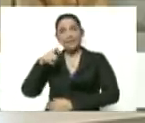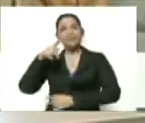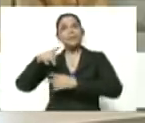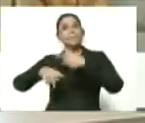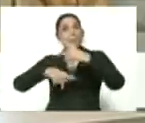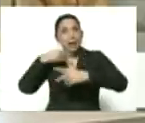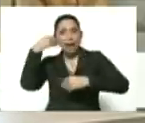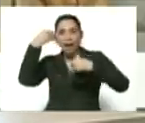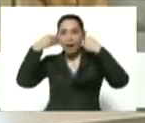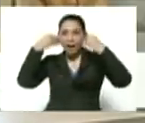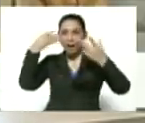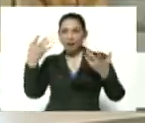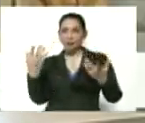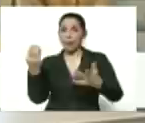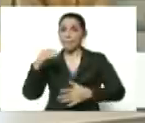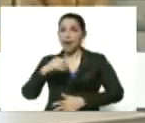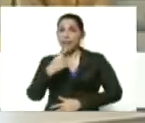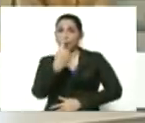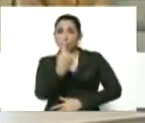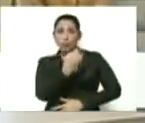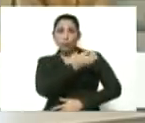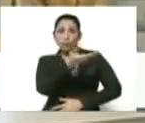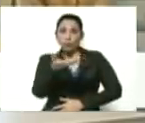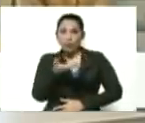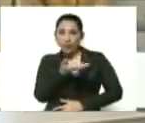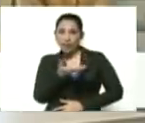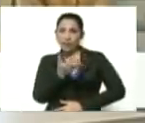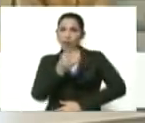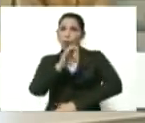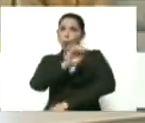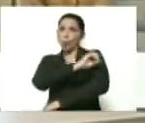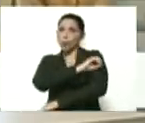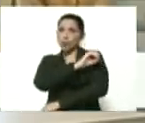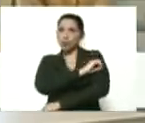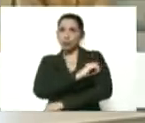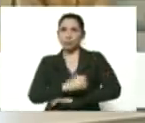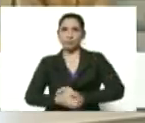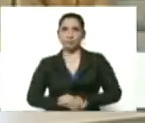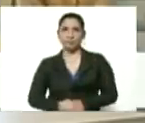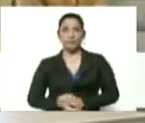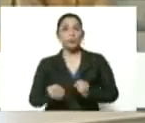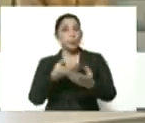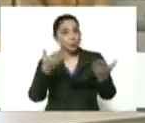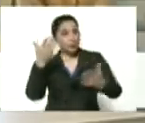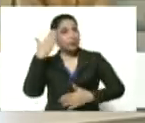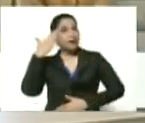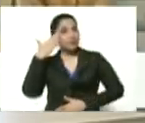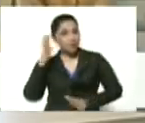y más de uno de ustedes señores oligarcas lo sabía